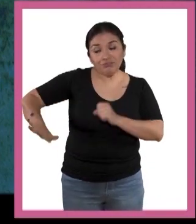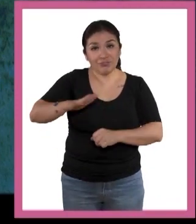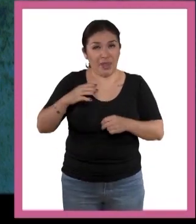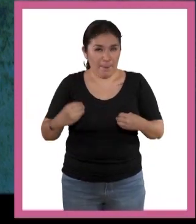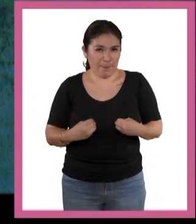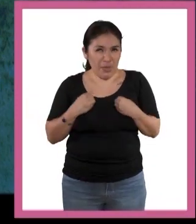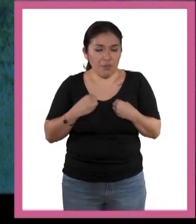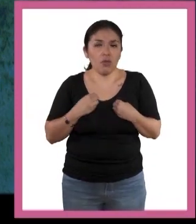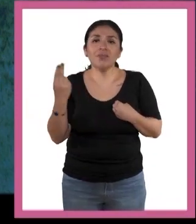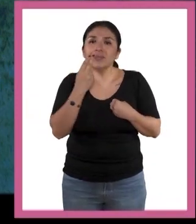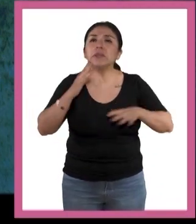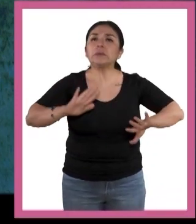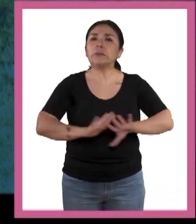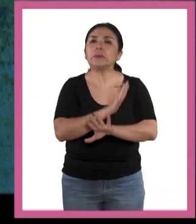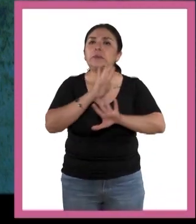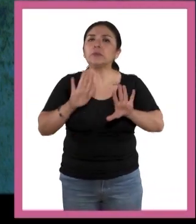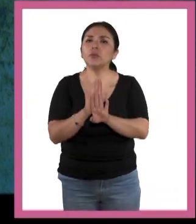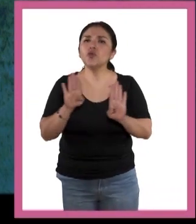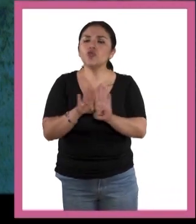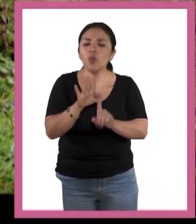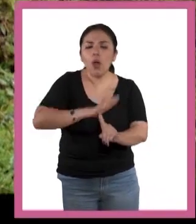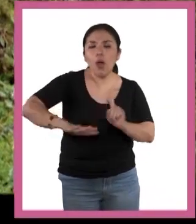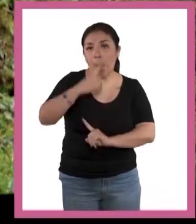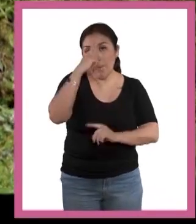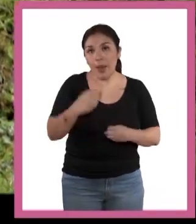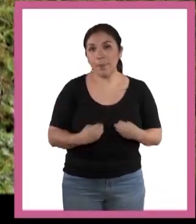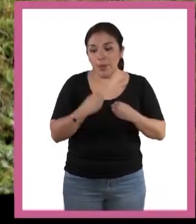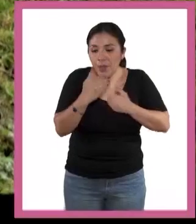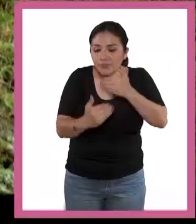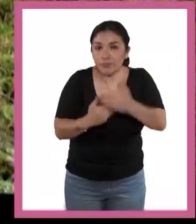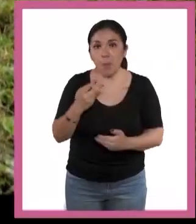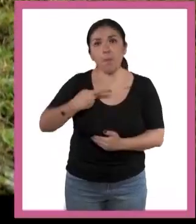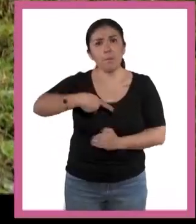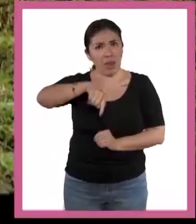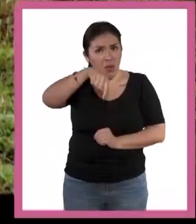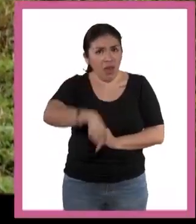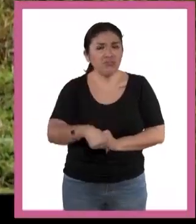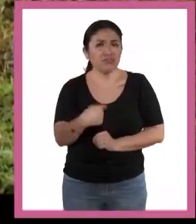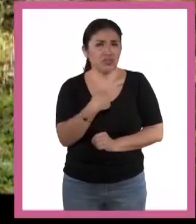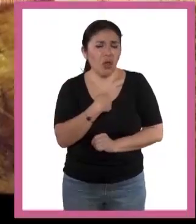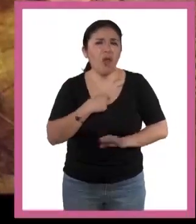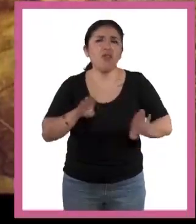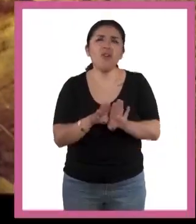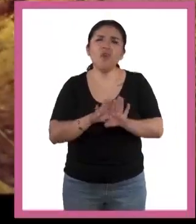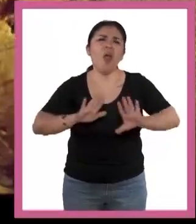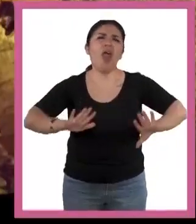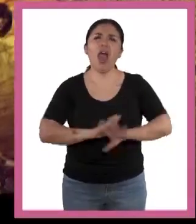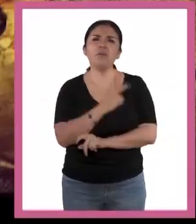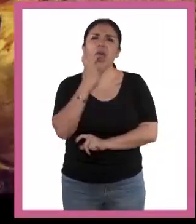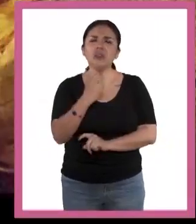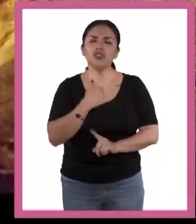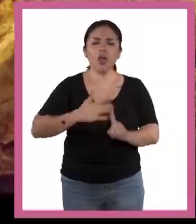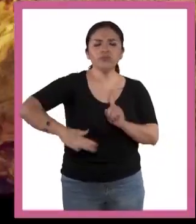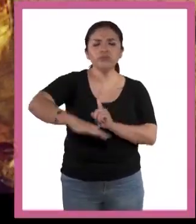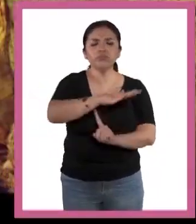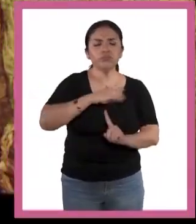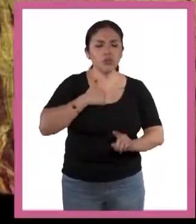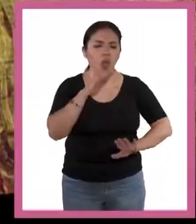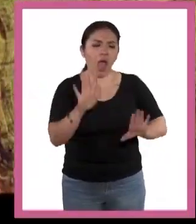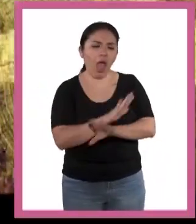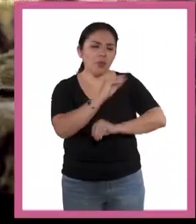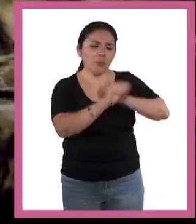adaptarse a su entorno para sobrevivir, pero nosotros pasamos de eso a cambiar nuestro entorno para sobrevivir.